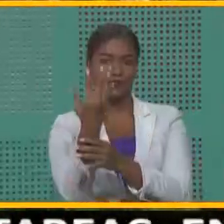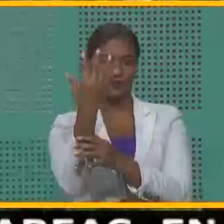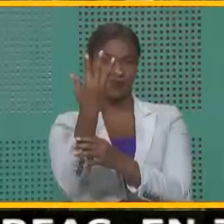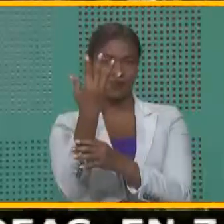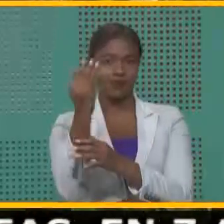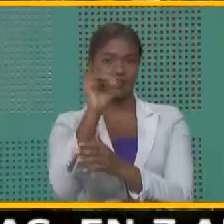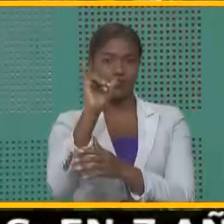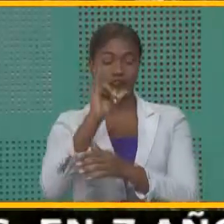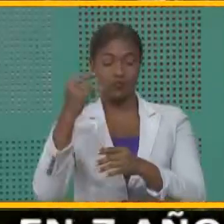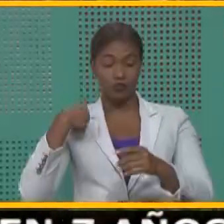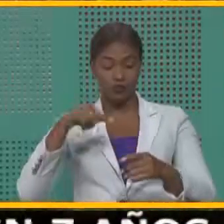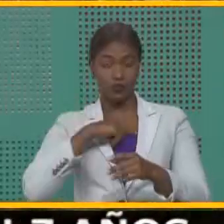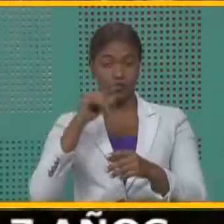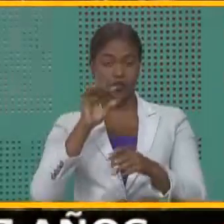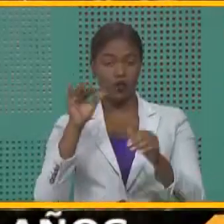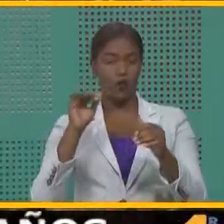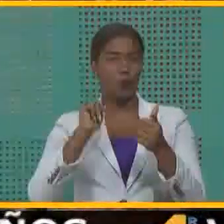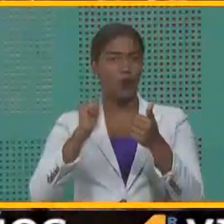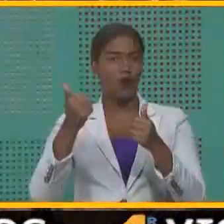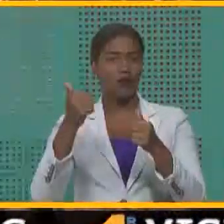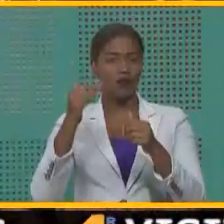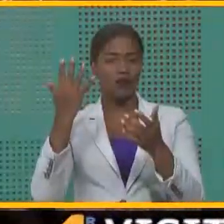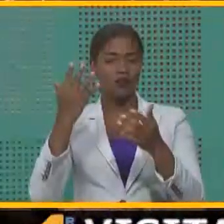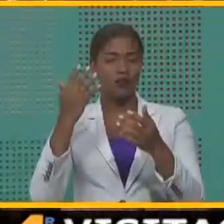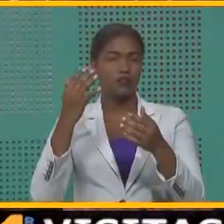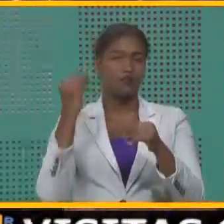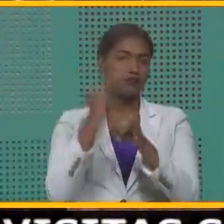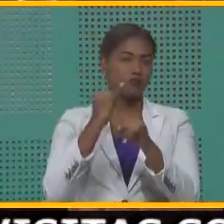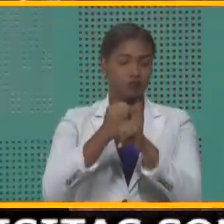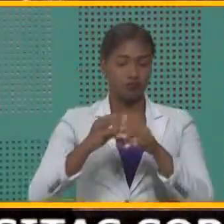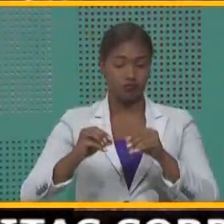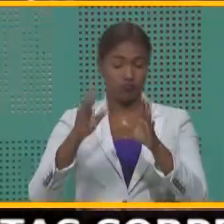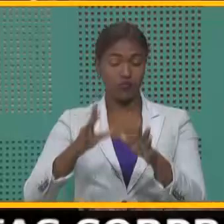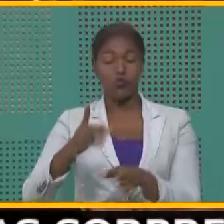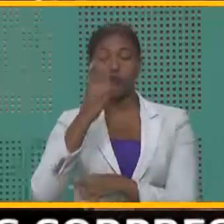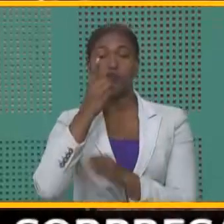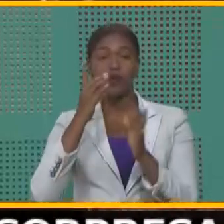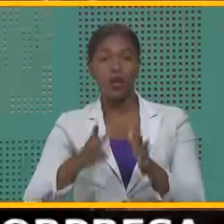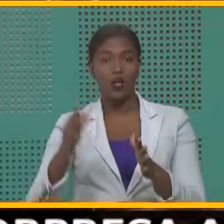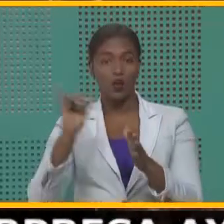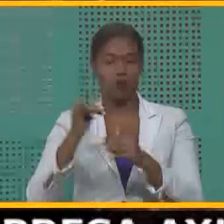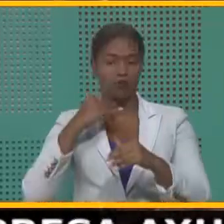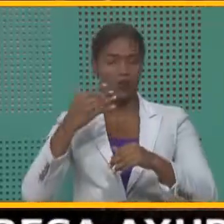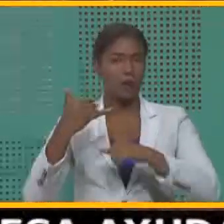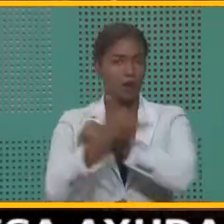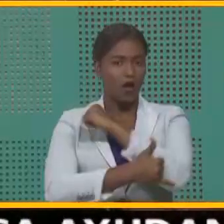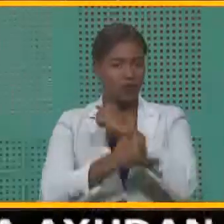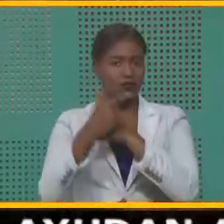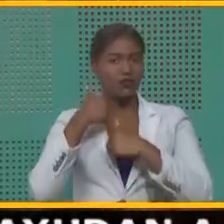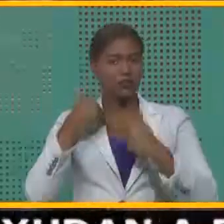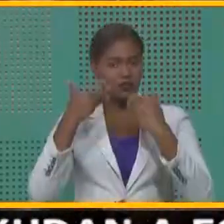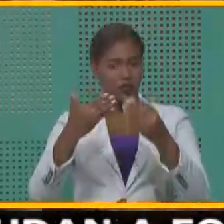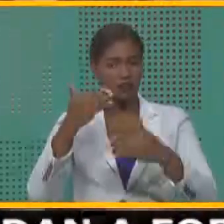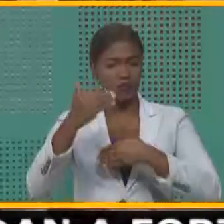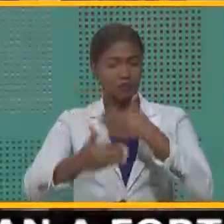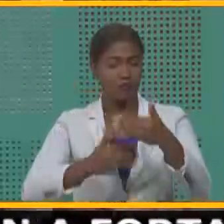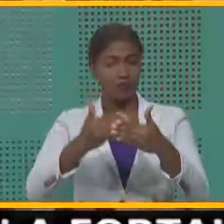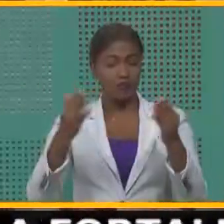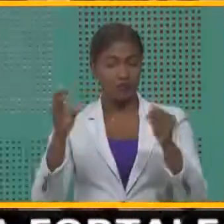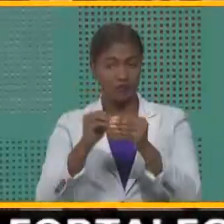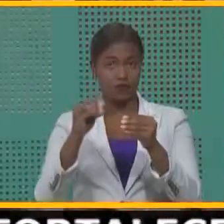como Instituto Agrario Dominicano, como el esfuerzo que ha dado el señor presidente de la República, hemos querido